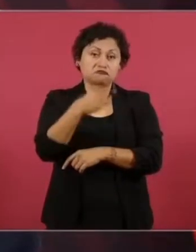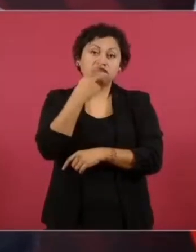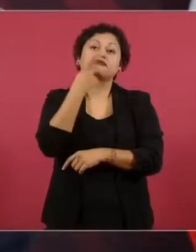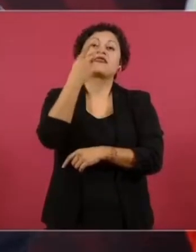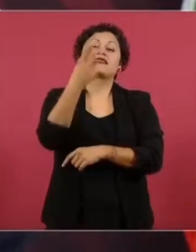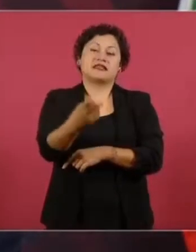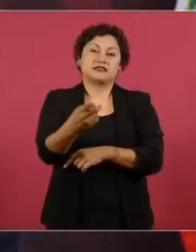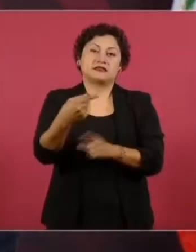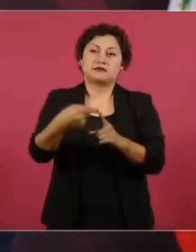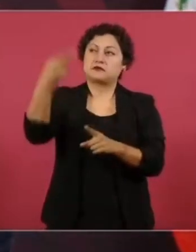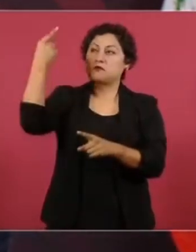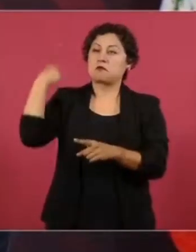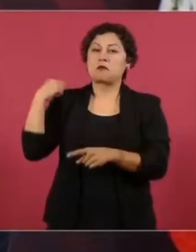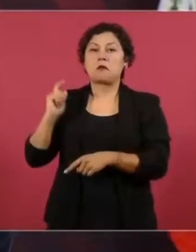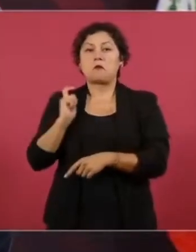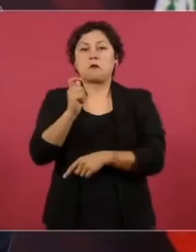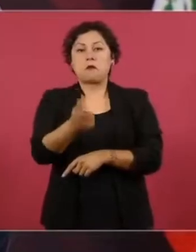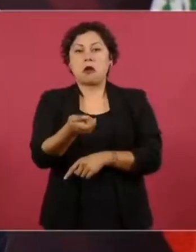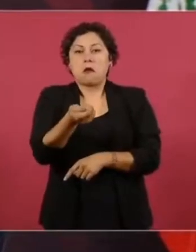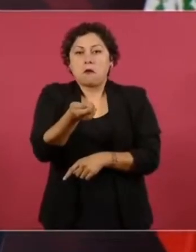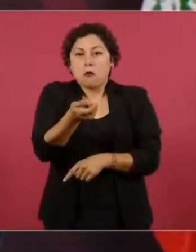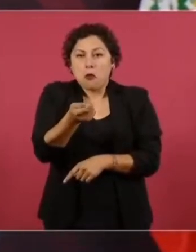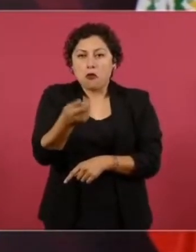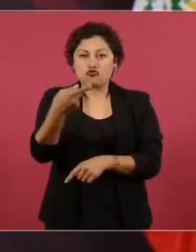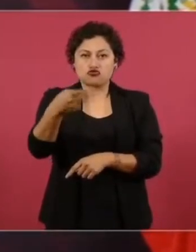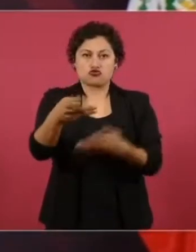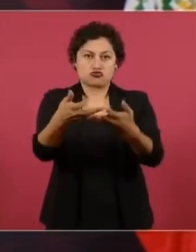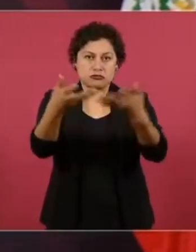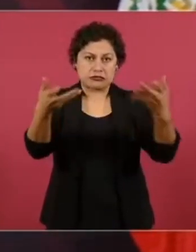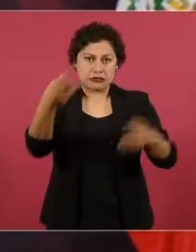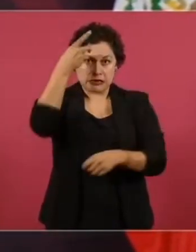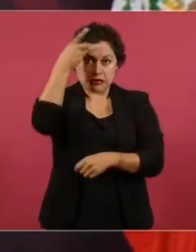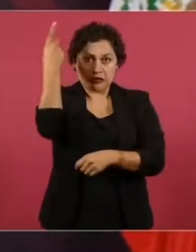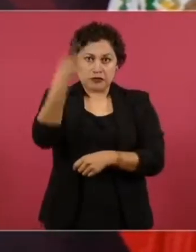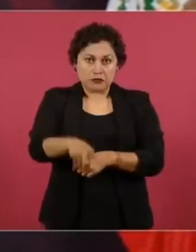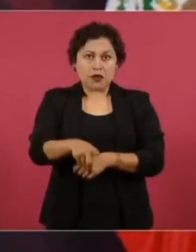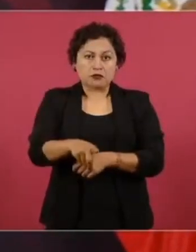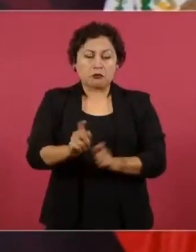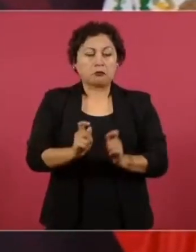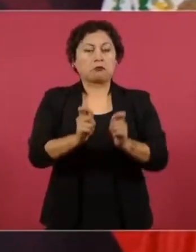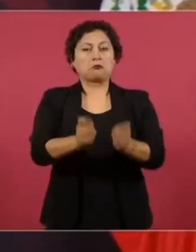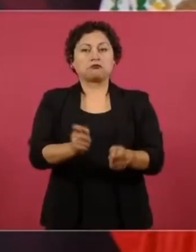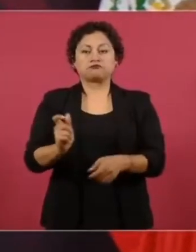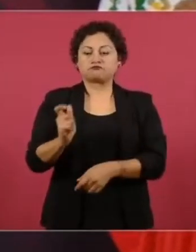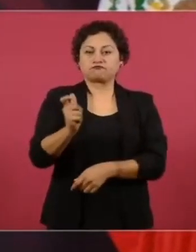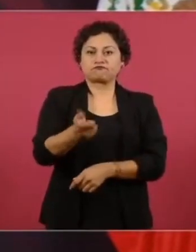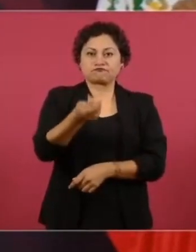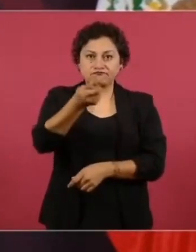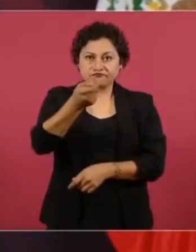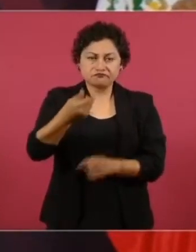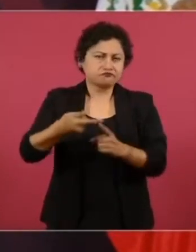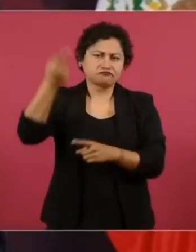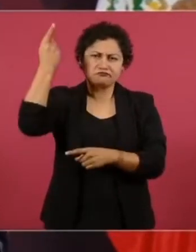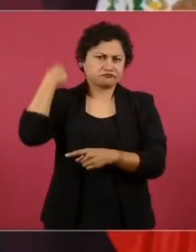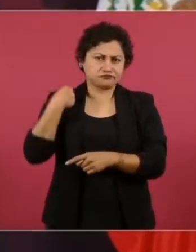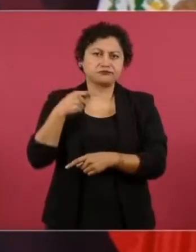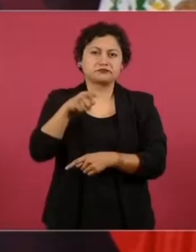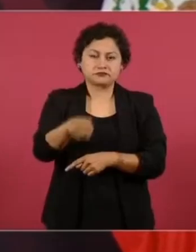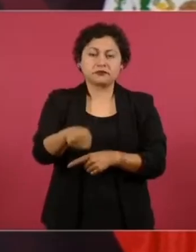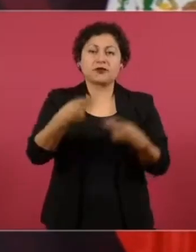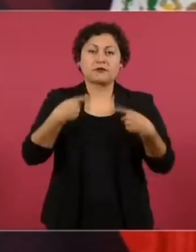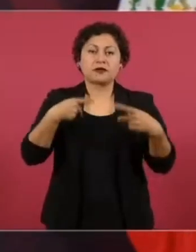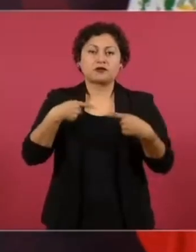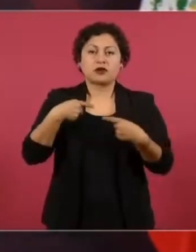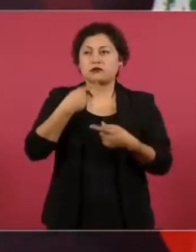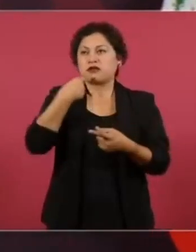terrenos o no les pagaron bien y han acudido a varias instancias y hasta que llegamos